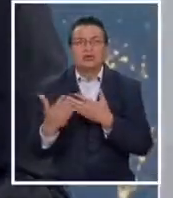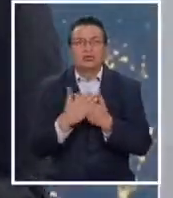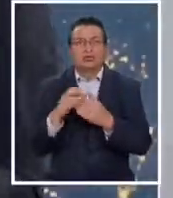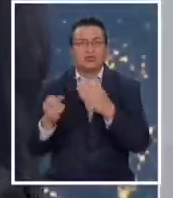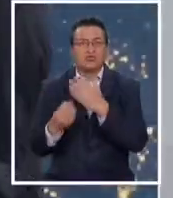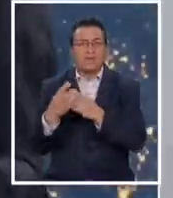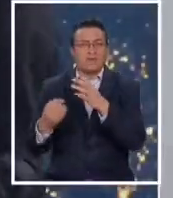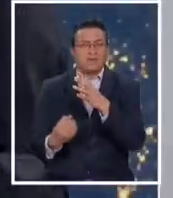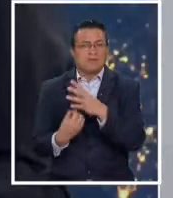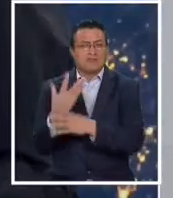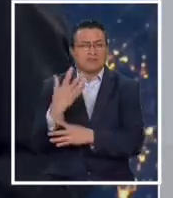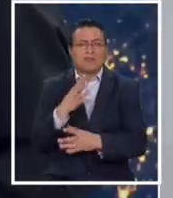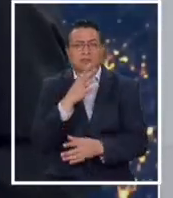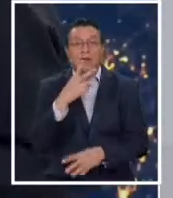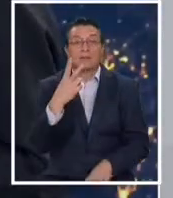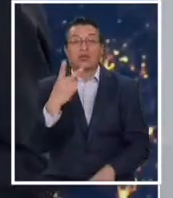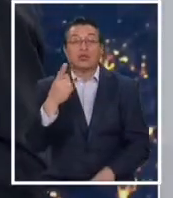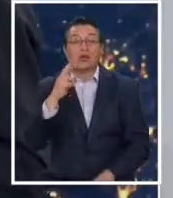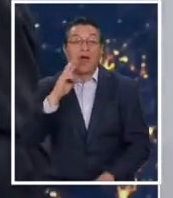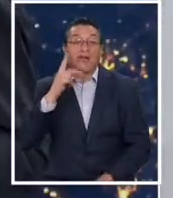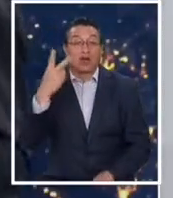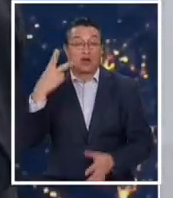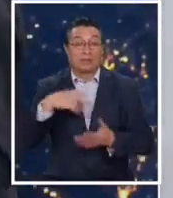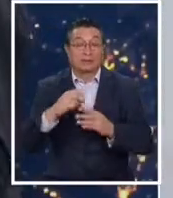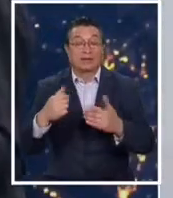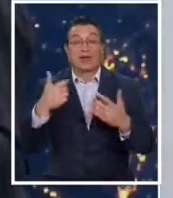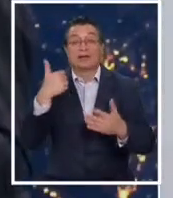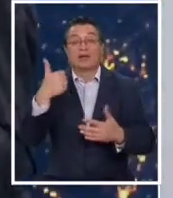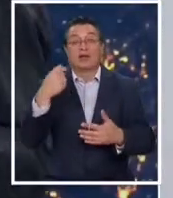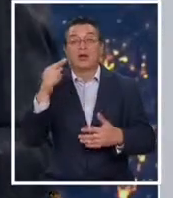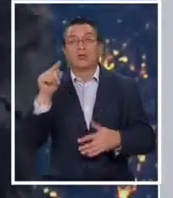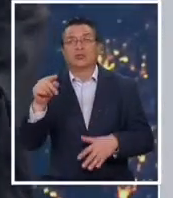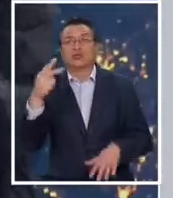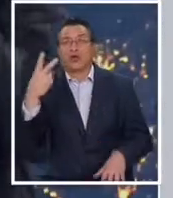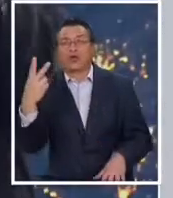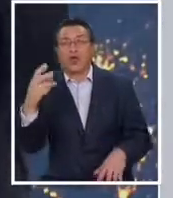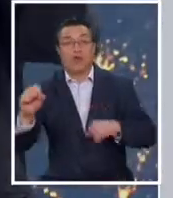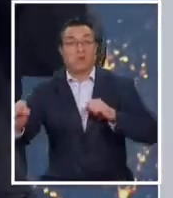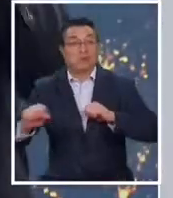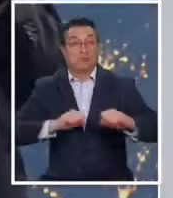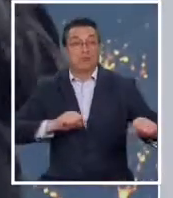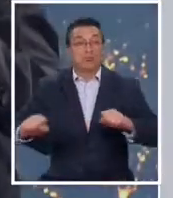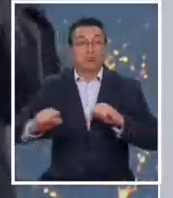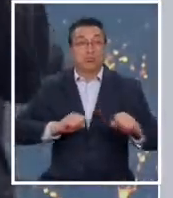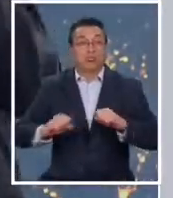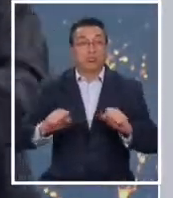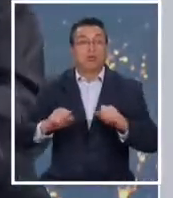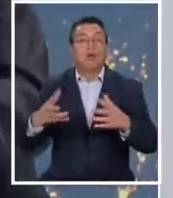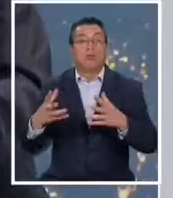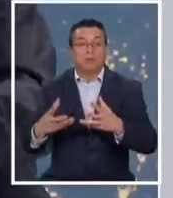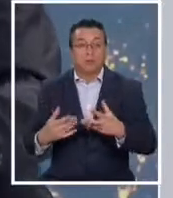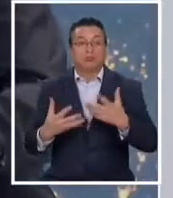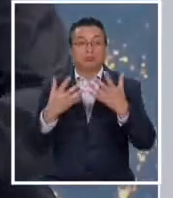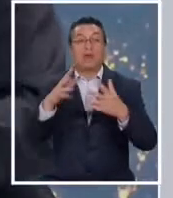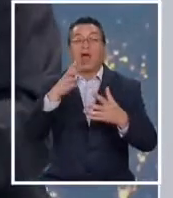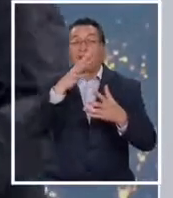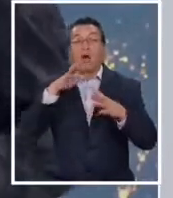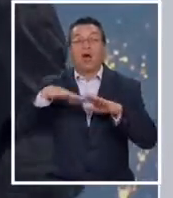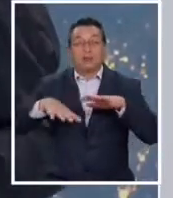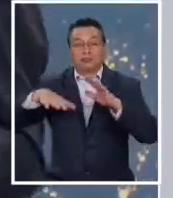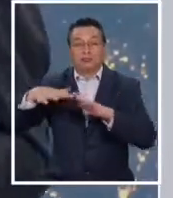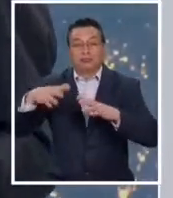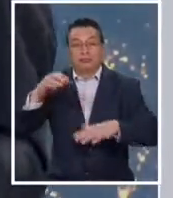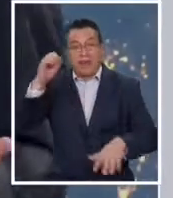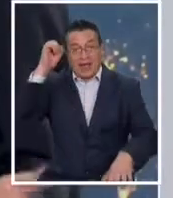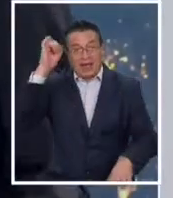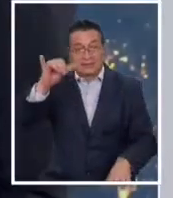volcán y final de cuentas, el 21 de abril del 2007, un sismo 6.1, 6.2, ciertamente, detona movimientos en masa que perturban la columna de agua del fjord de